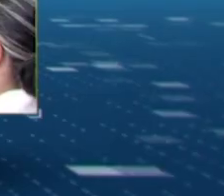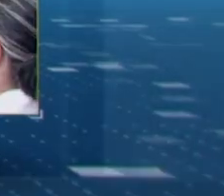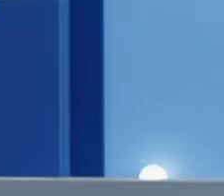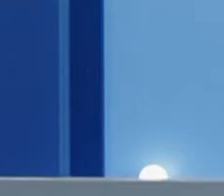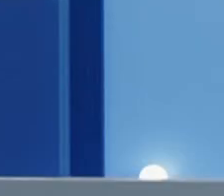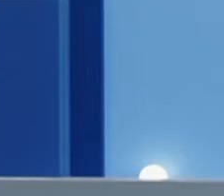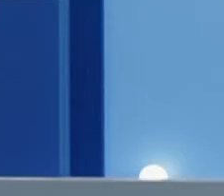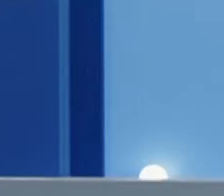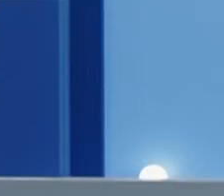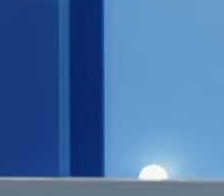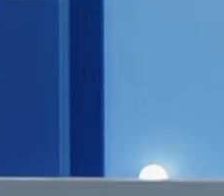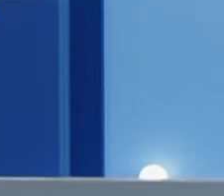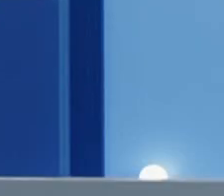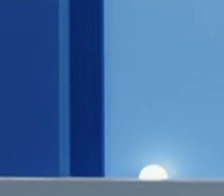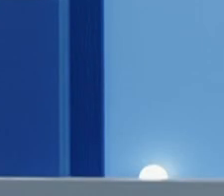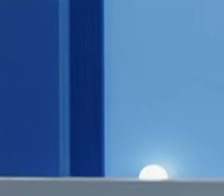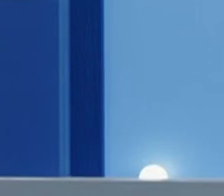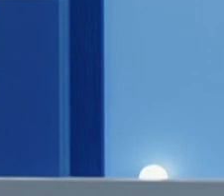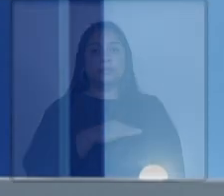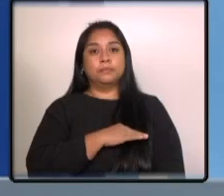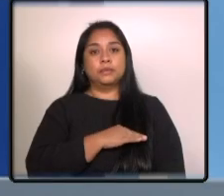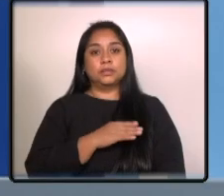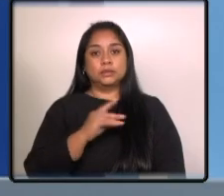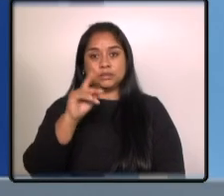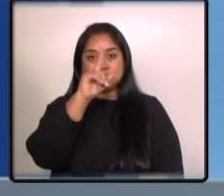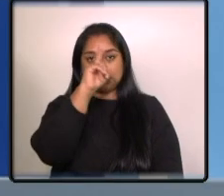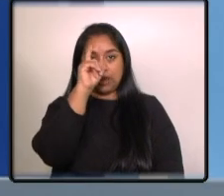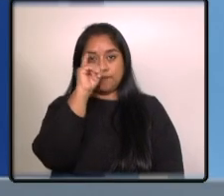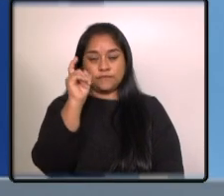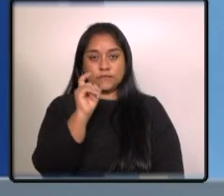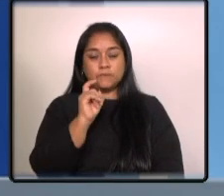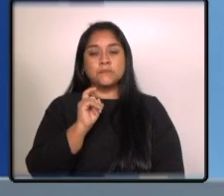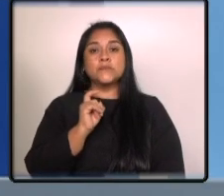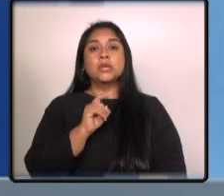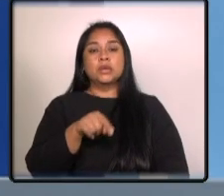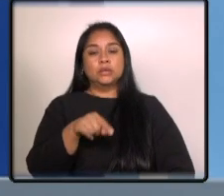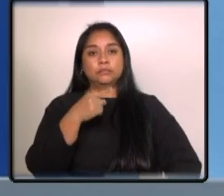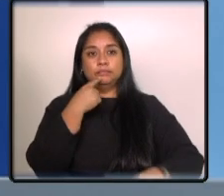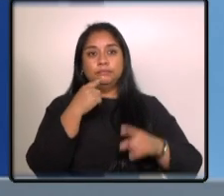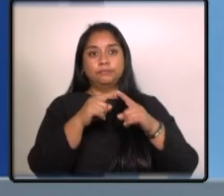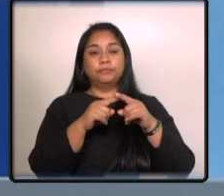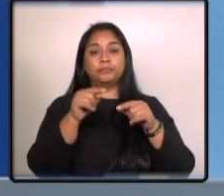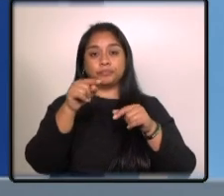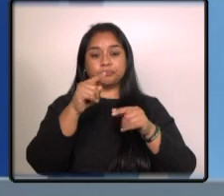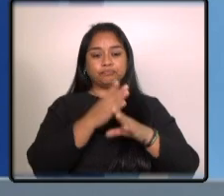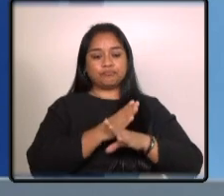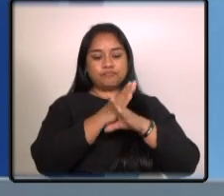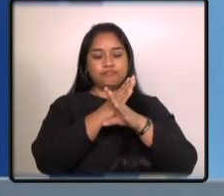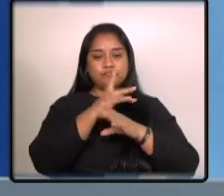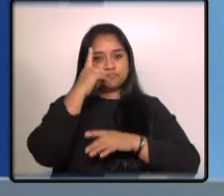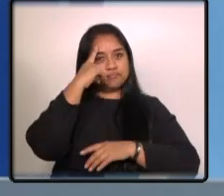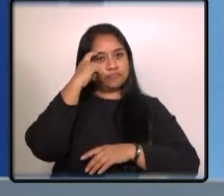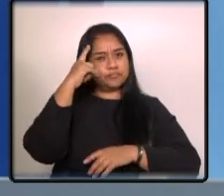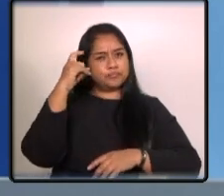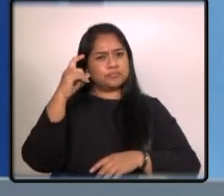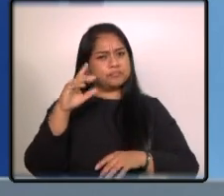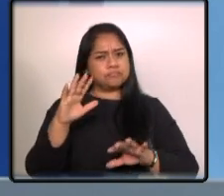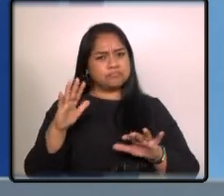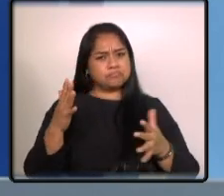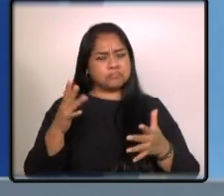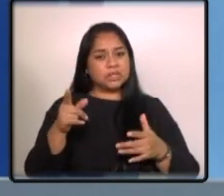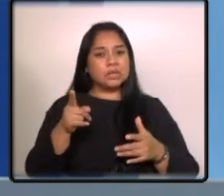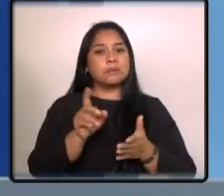y el ministerio de trabajo y previsión social lanzó la campaña protege tu sueño la cual pretende prevenir